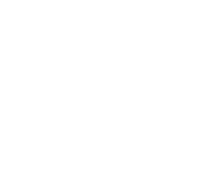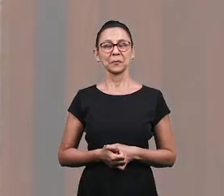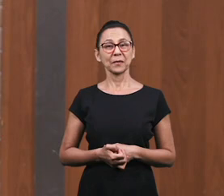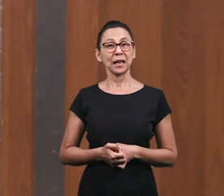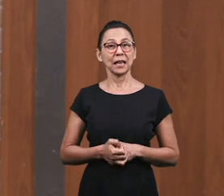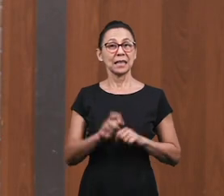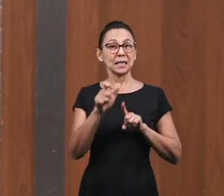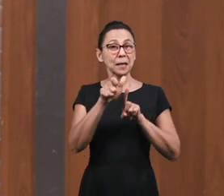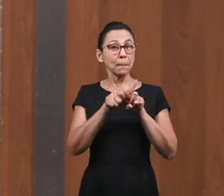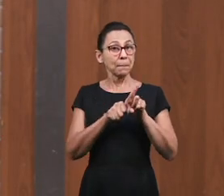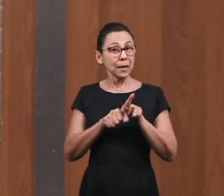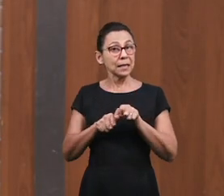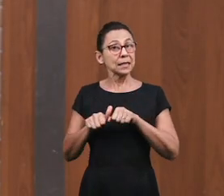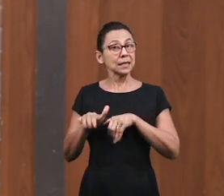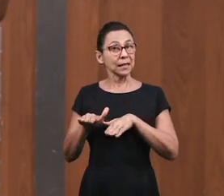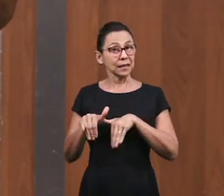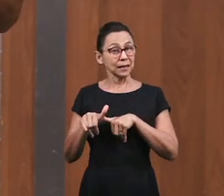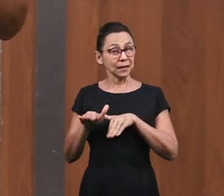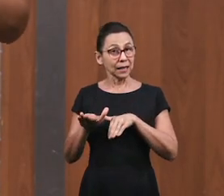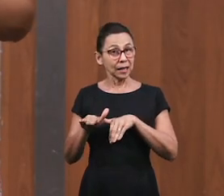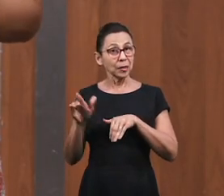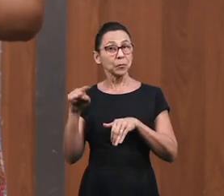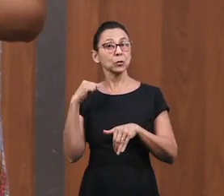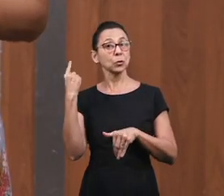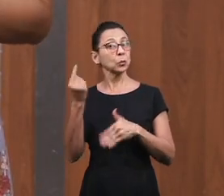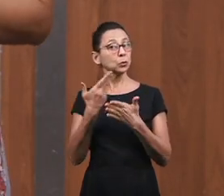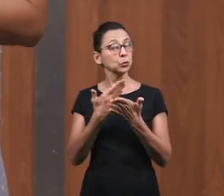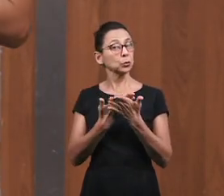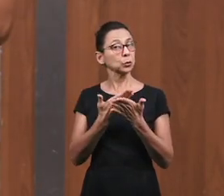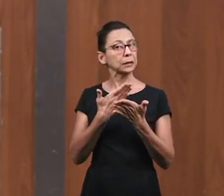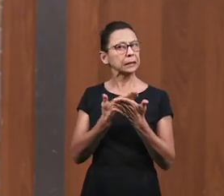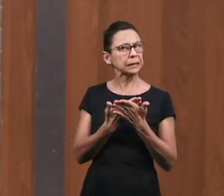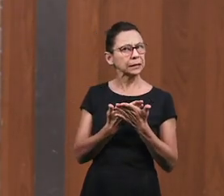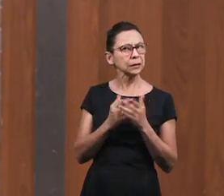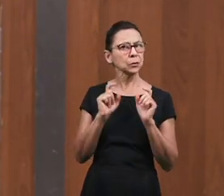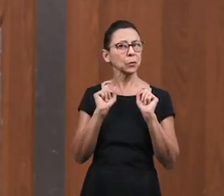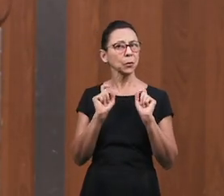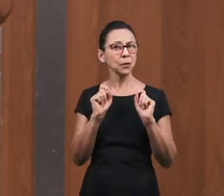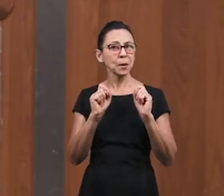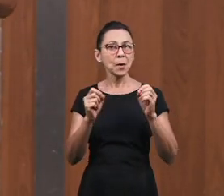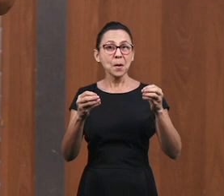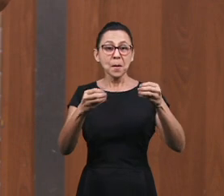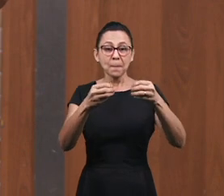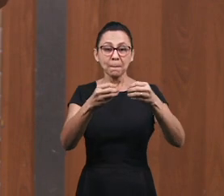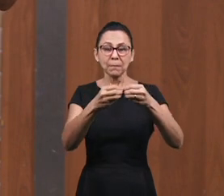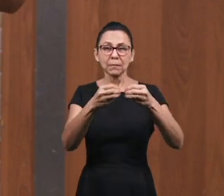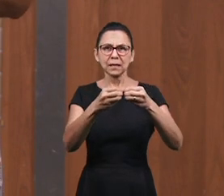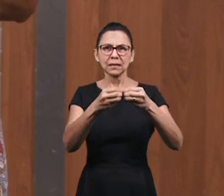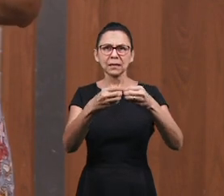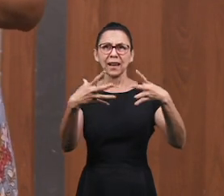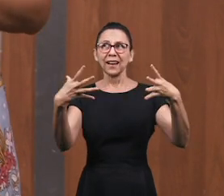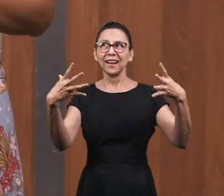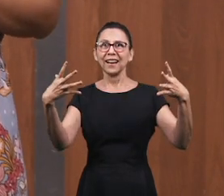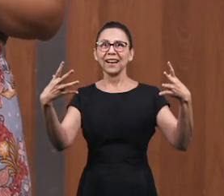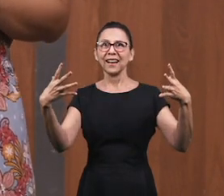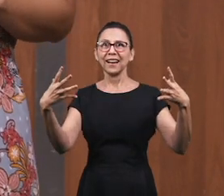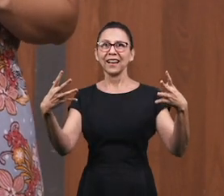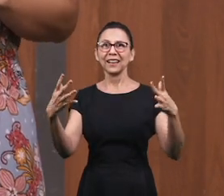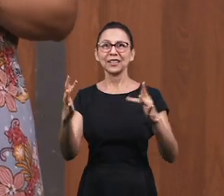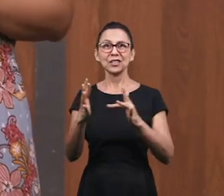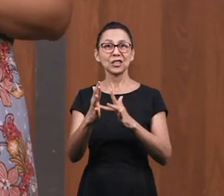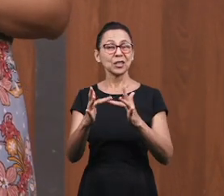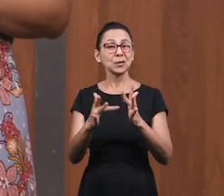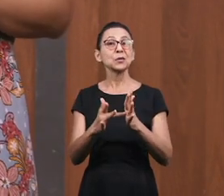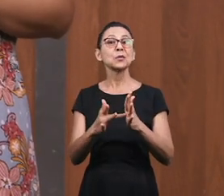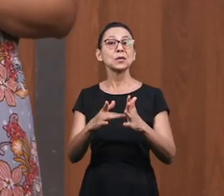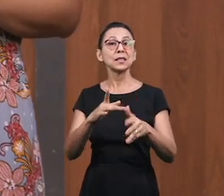En el mes de septiembre Estamos estudiando sobre las maravillas operadas por Jesús en su ministerio